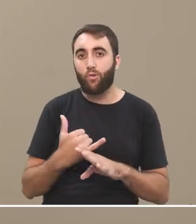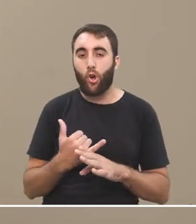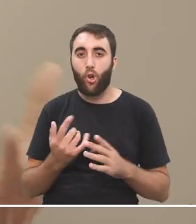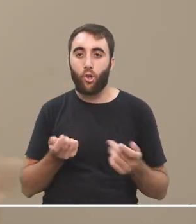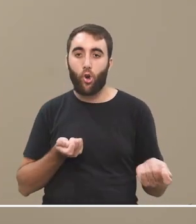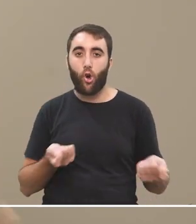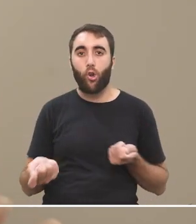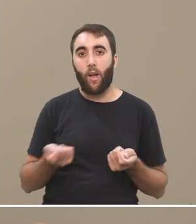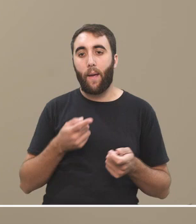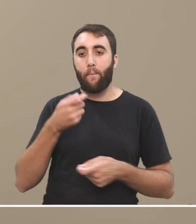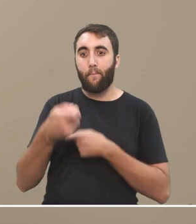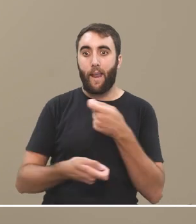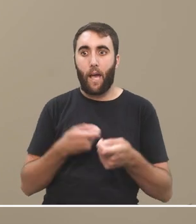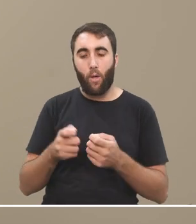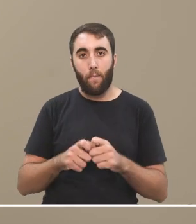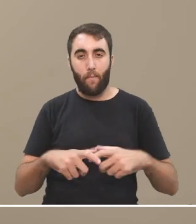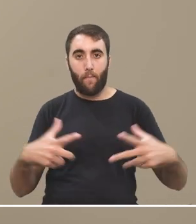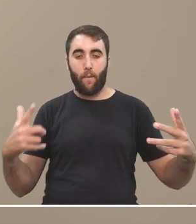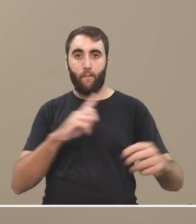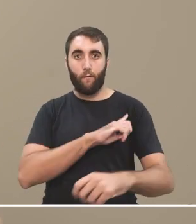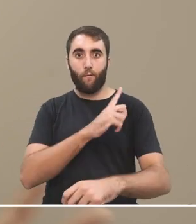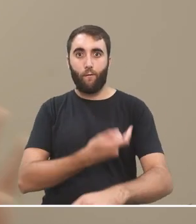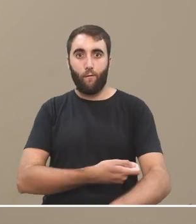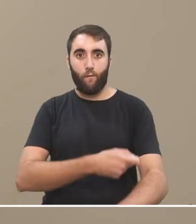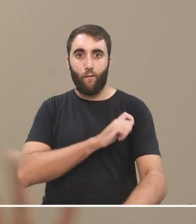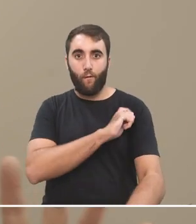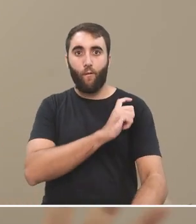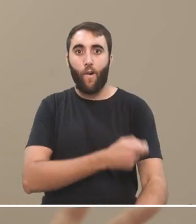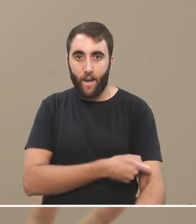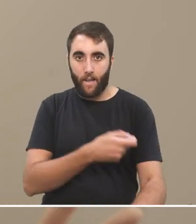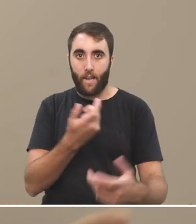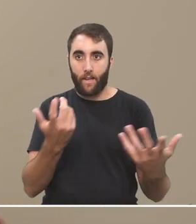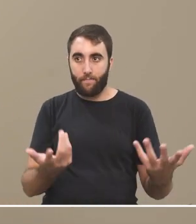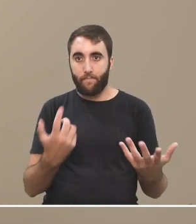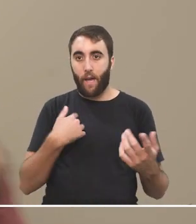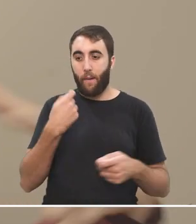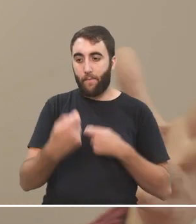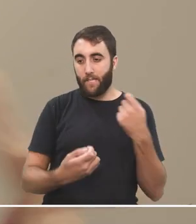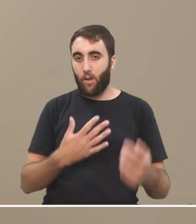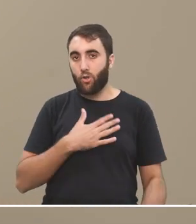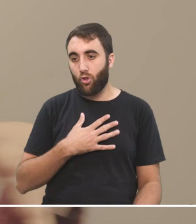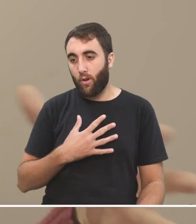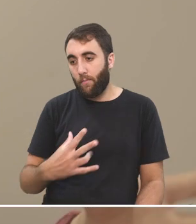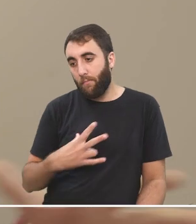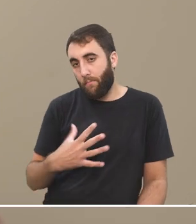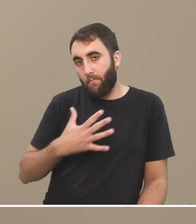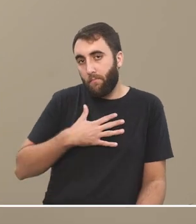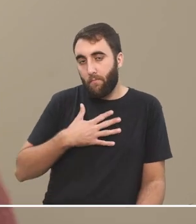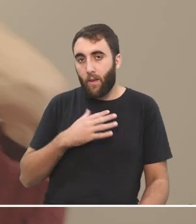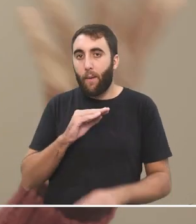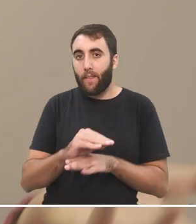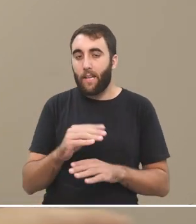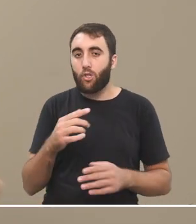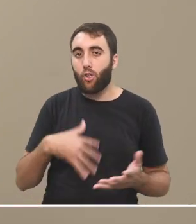y la dinámica del mercado se generaliza, ¿no? Entonces, cada uno es empresario de sí mismo, Y cada uno administra sus capitales, ¿no? Capital